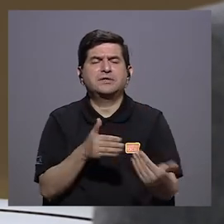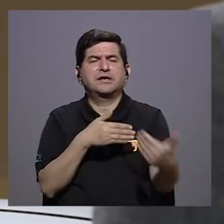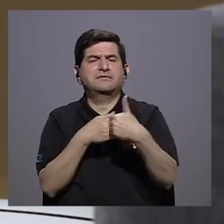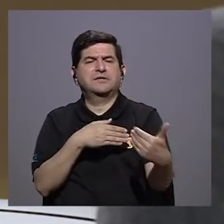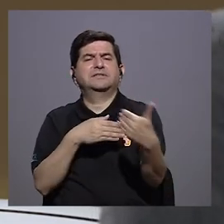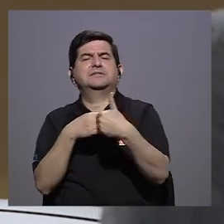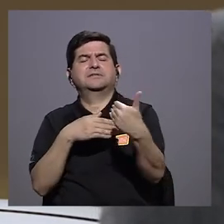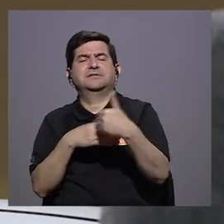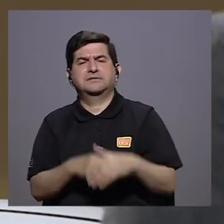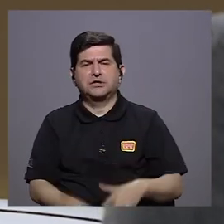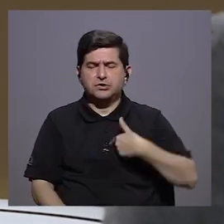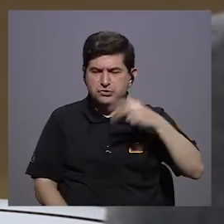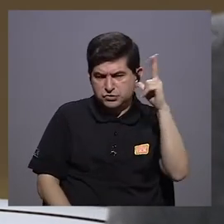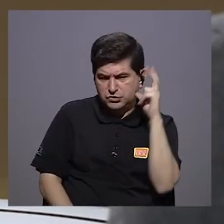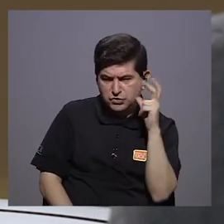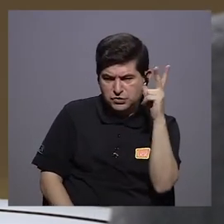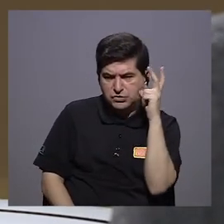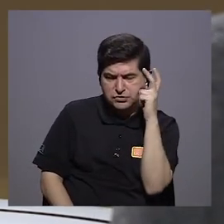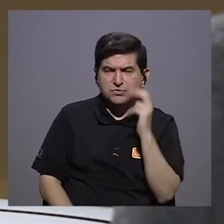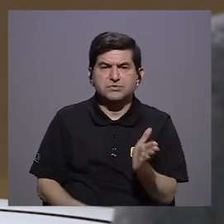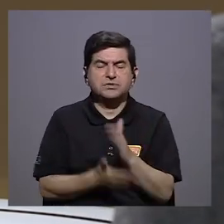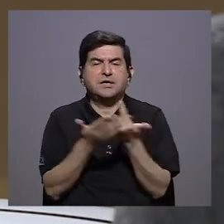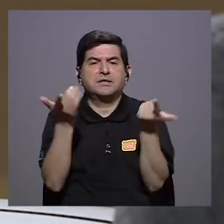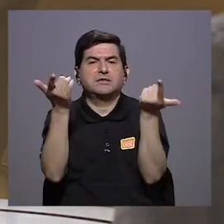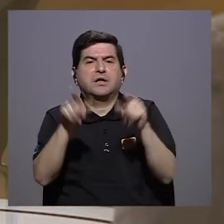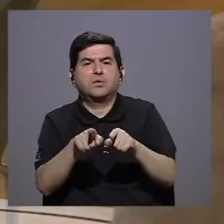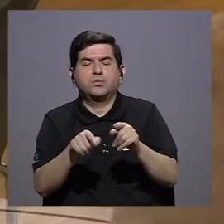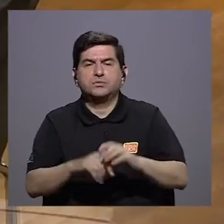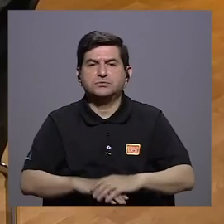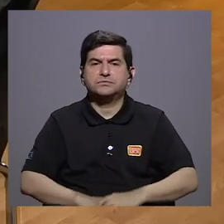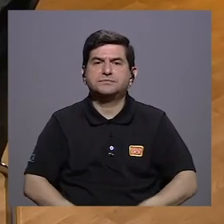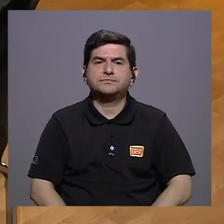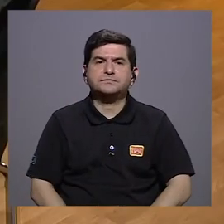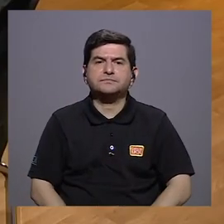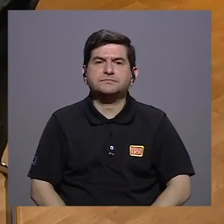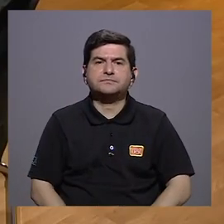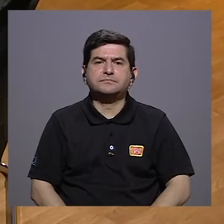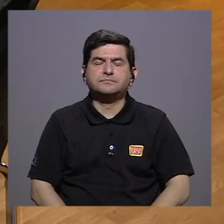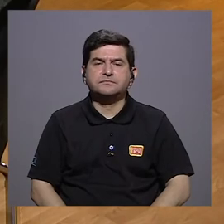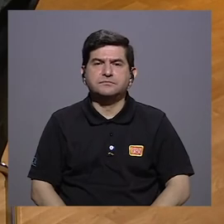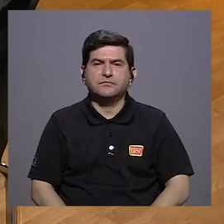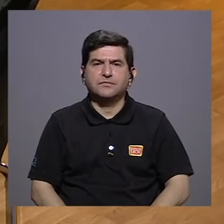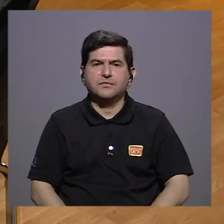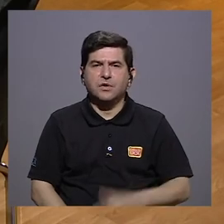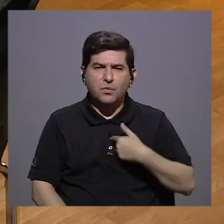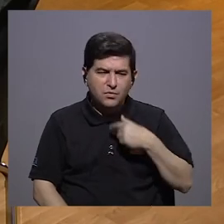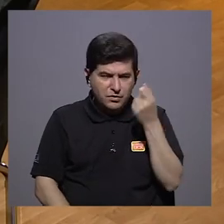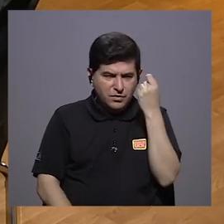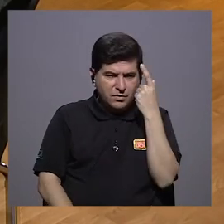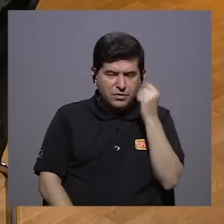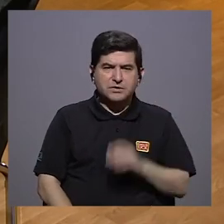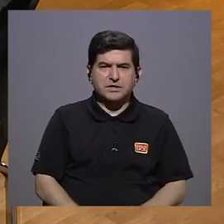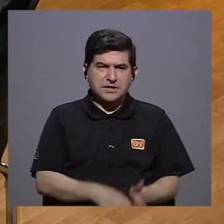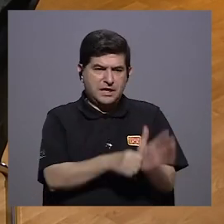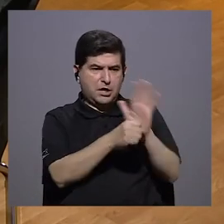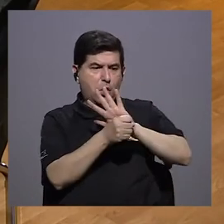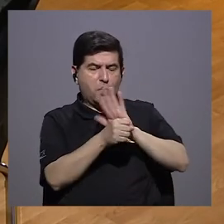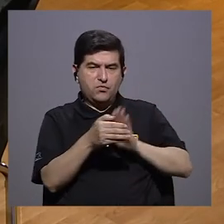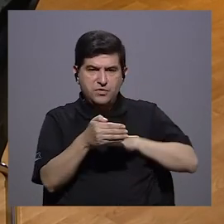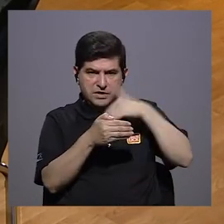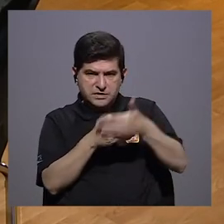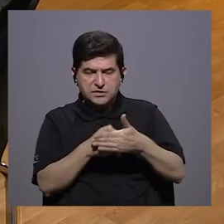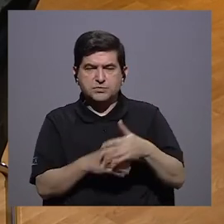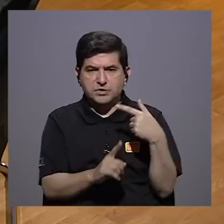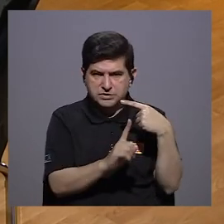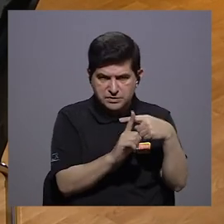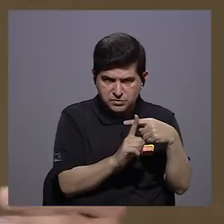atacarnos y he escuchado de algunos casos. ¿Cómo poder un poco comprender que el COVID, después de